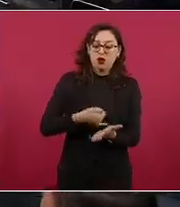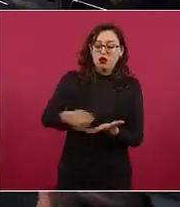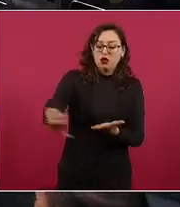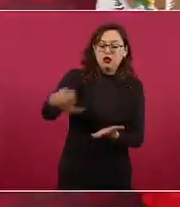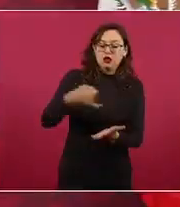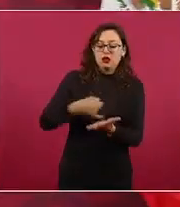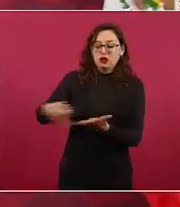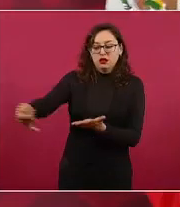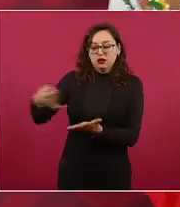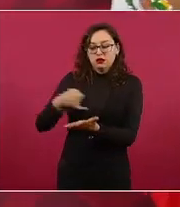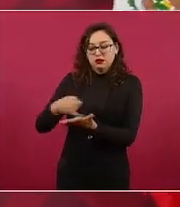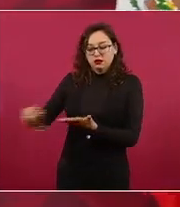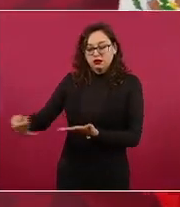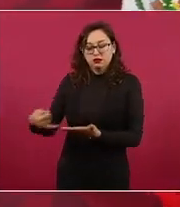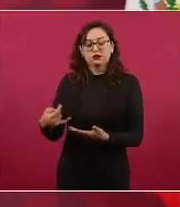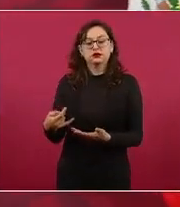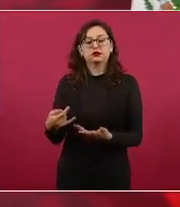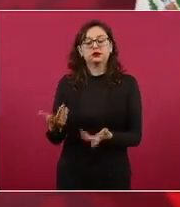estamos